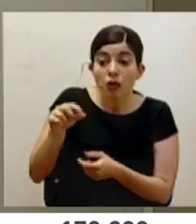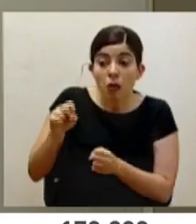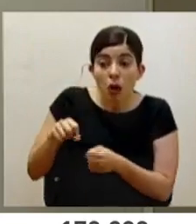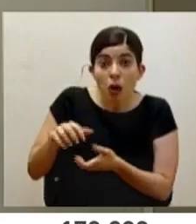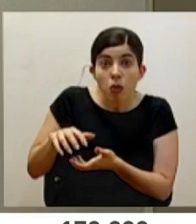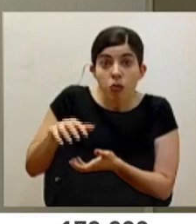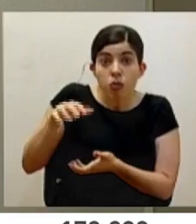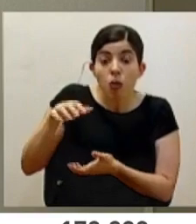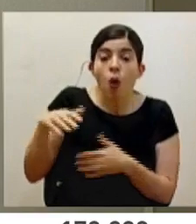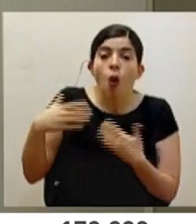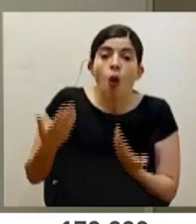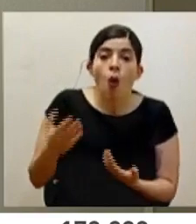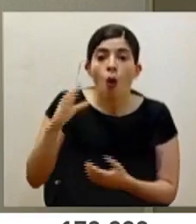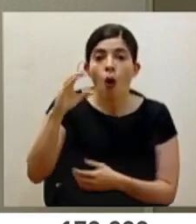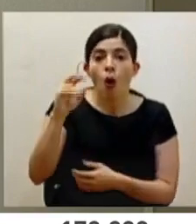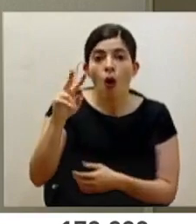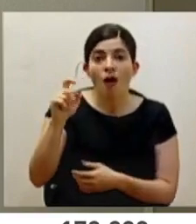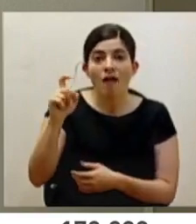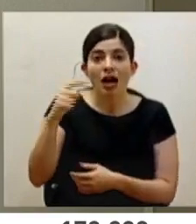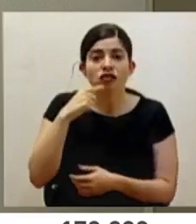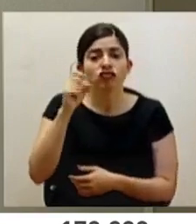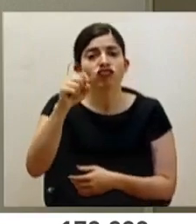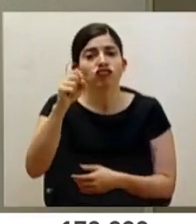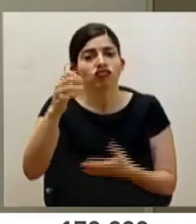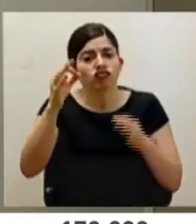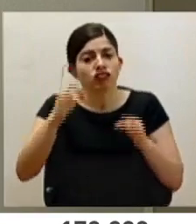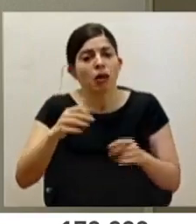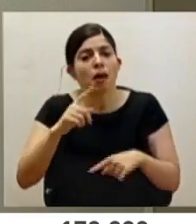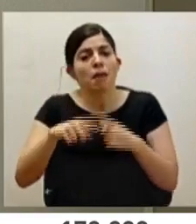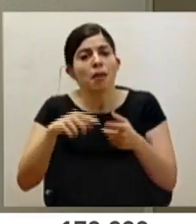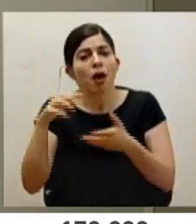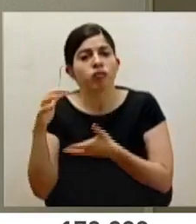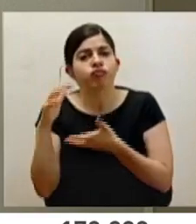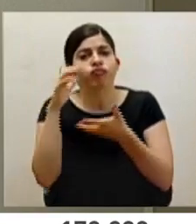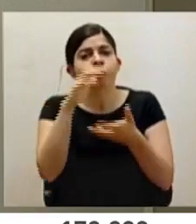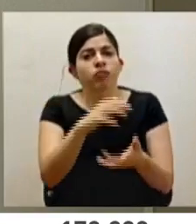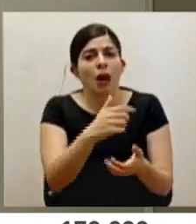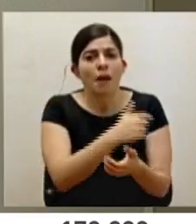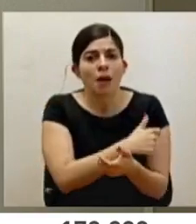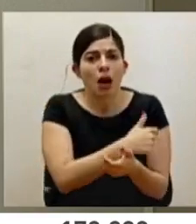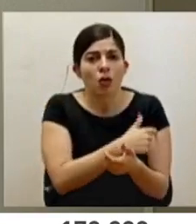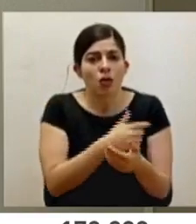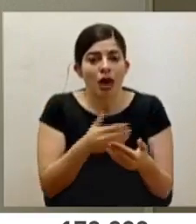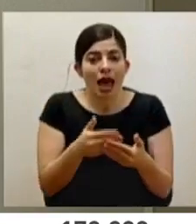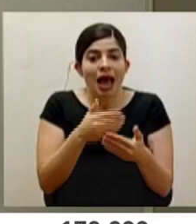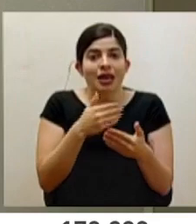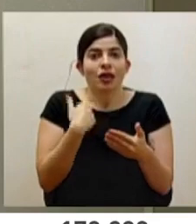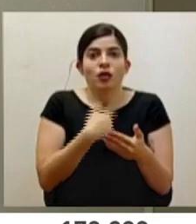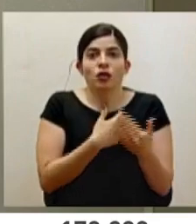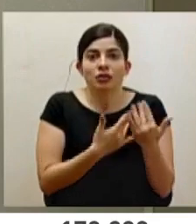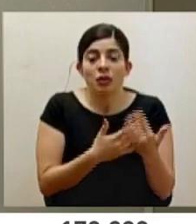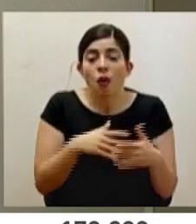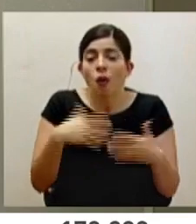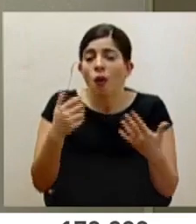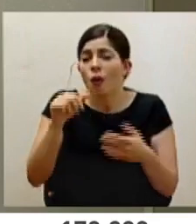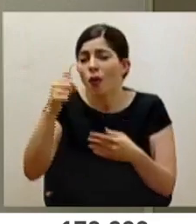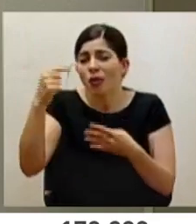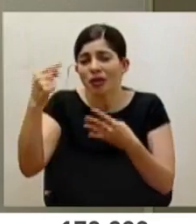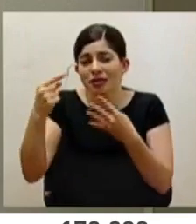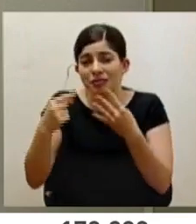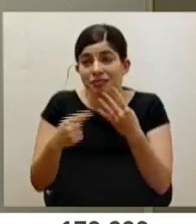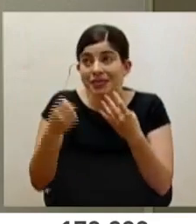Si ya COVAX nos dice, bueno, van a entregar vacunas en tanto cantidad antes de lo que teníamos establecido u otras variables,